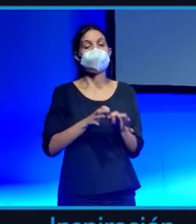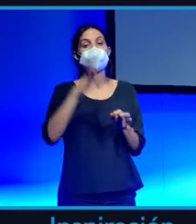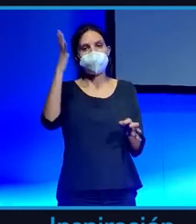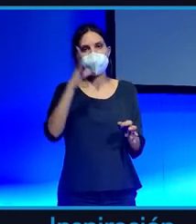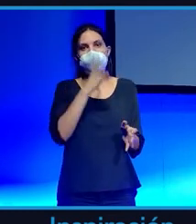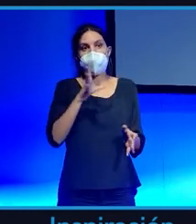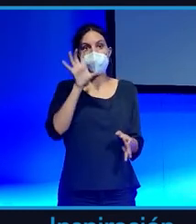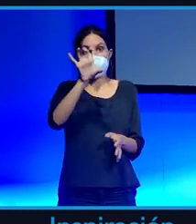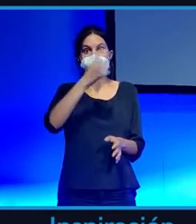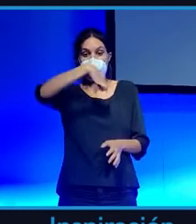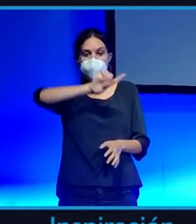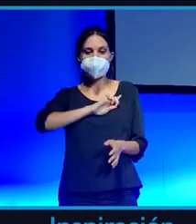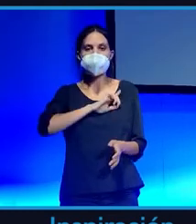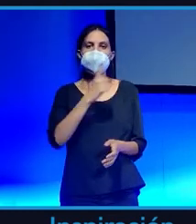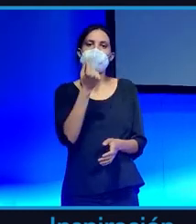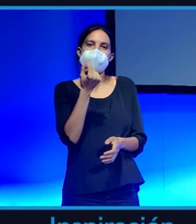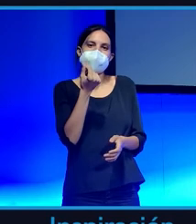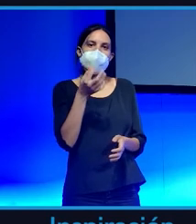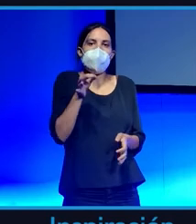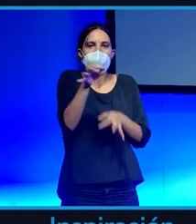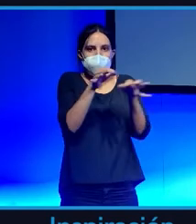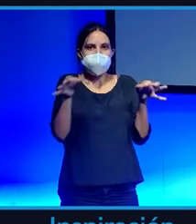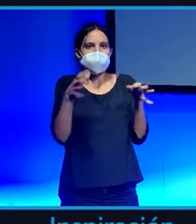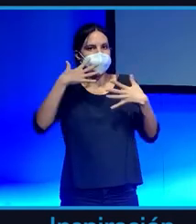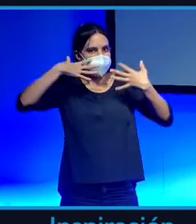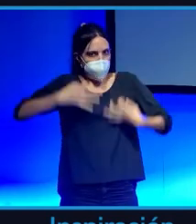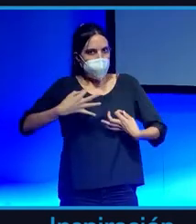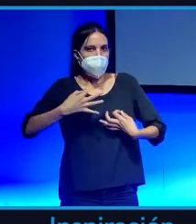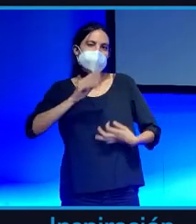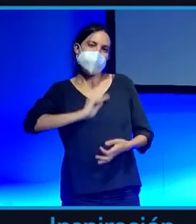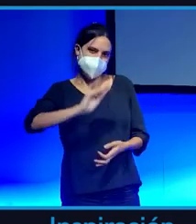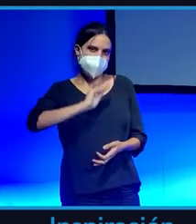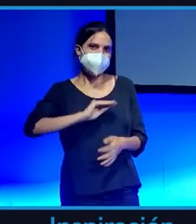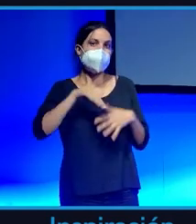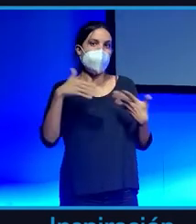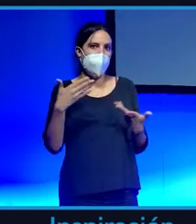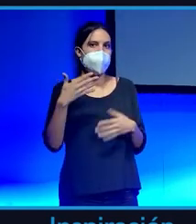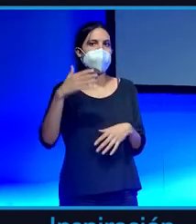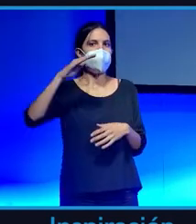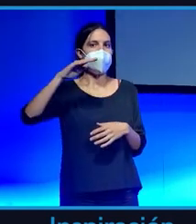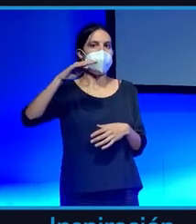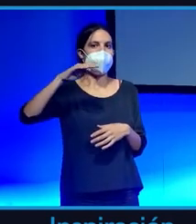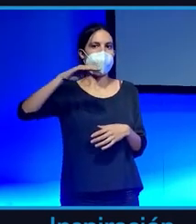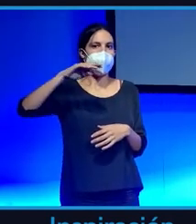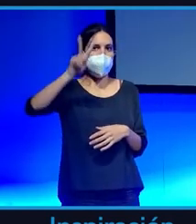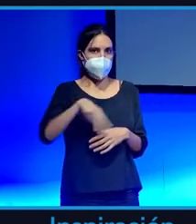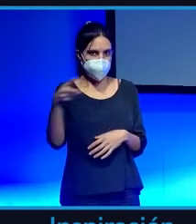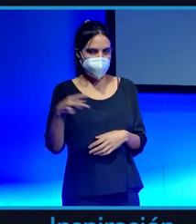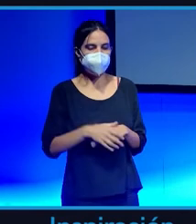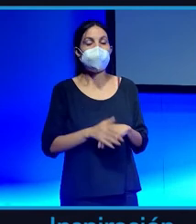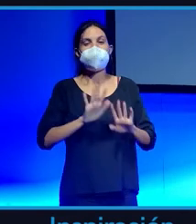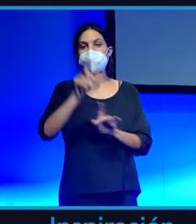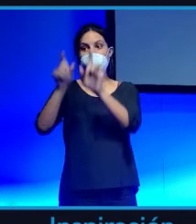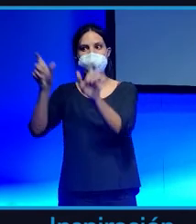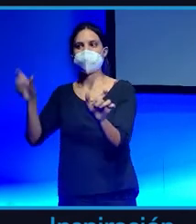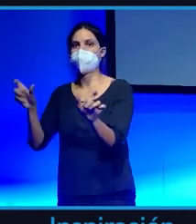moneda que bueno es algo de inflación pero que podemos considerar bastante segura es el euro. Mucha gente en el mundo no tiene esa suerte. Hay gente que tenía los